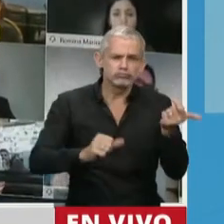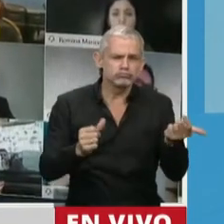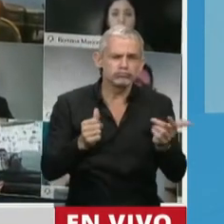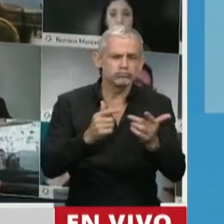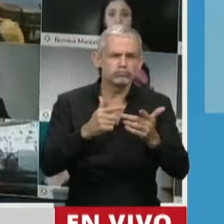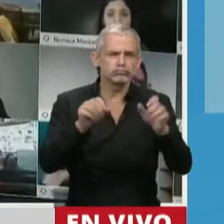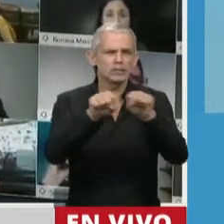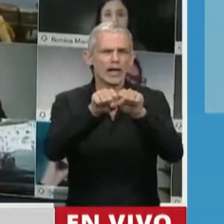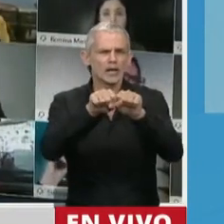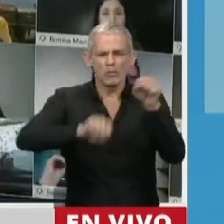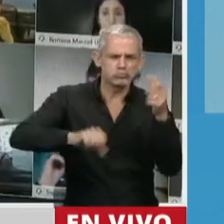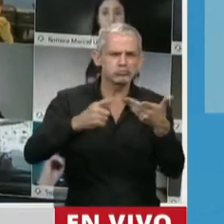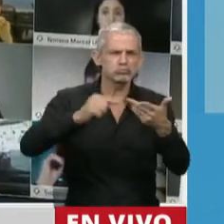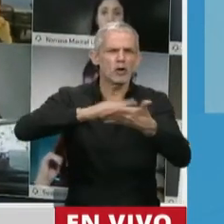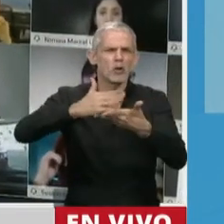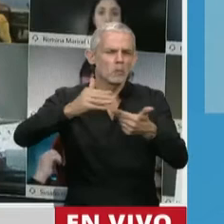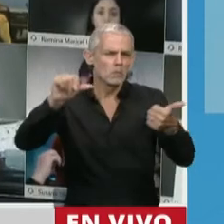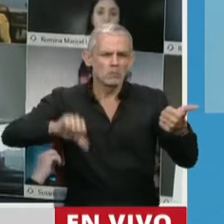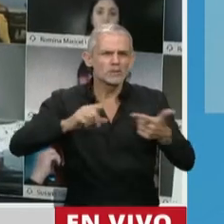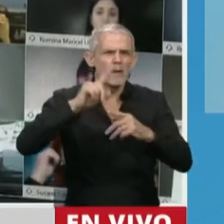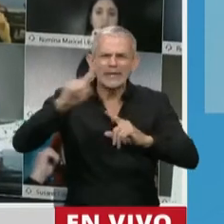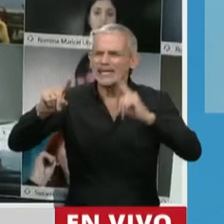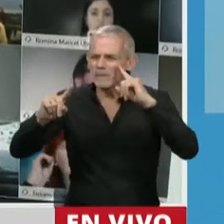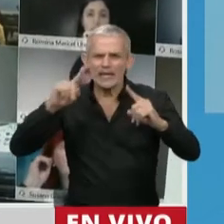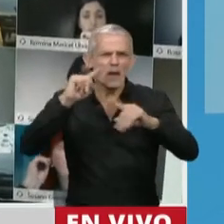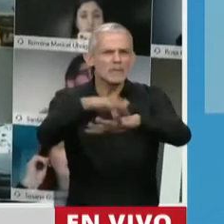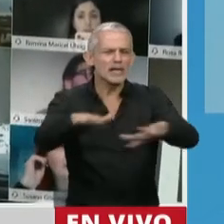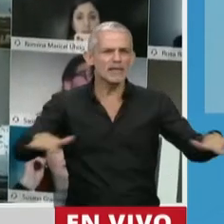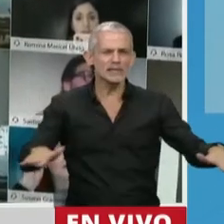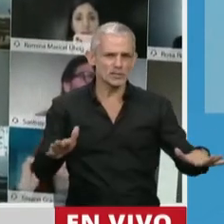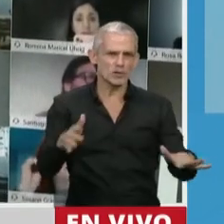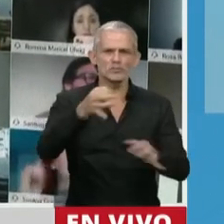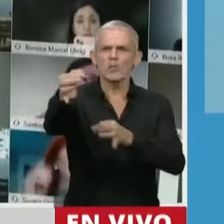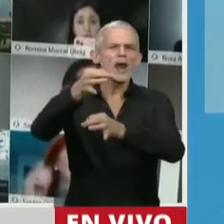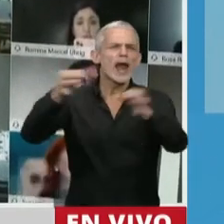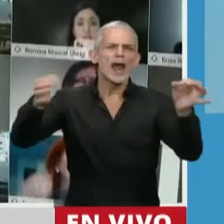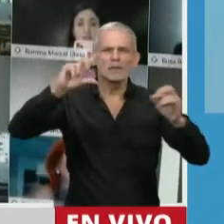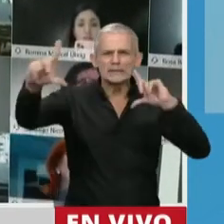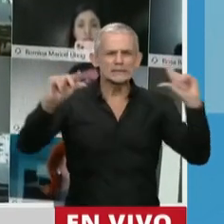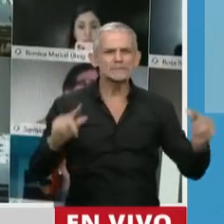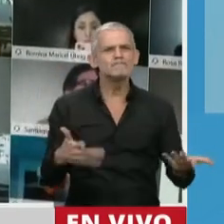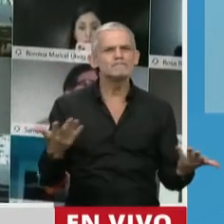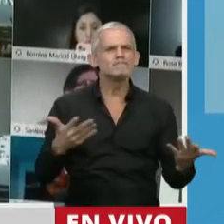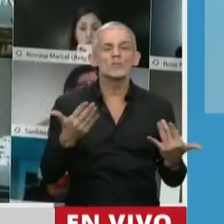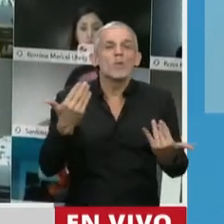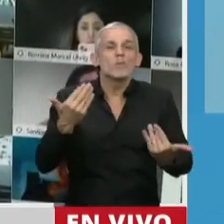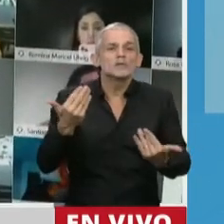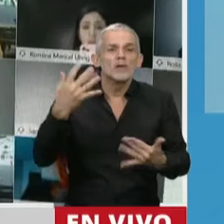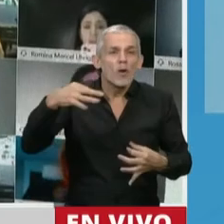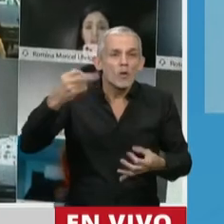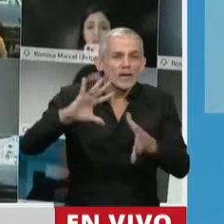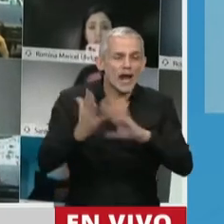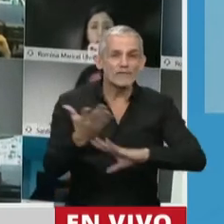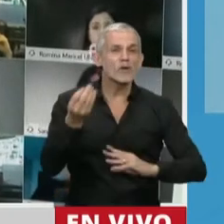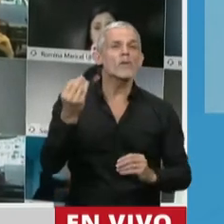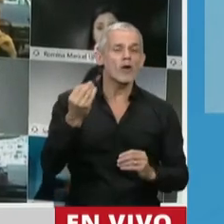no tienen acceso a la tecnología y son miles de miles de chicos dentro del sistema educativo que la única posibilidad que tienen